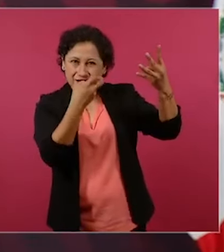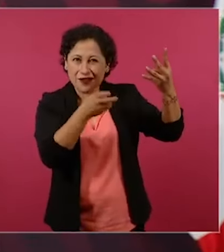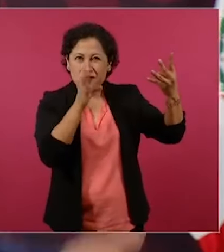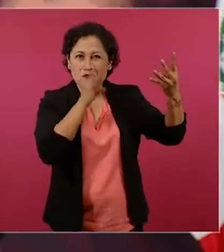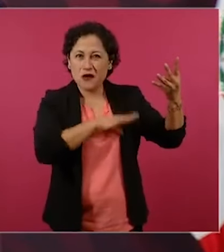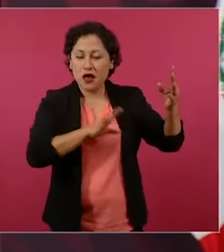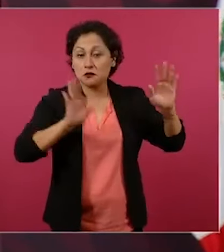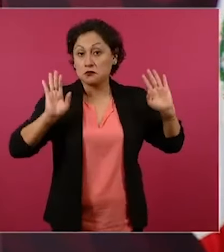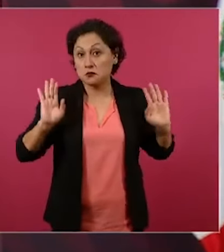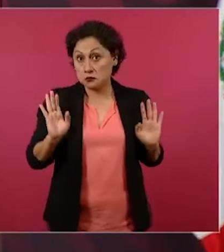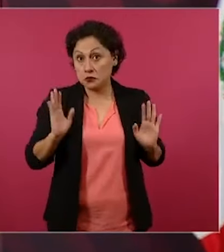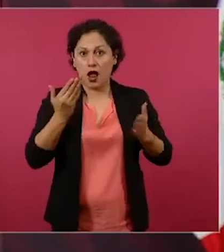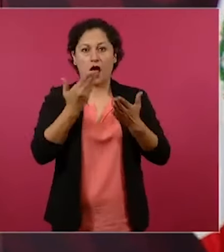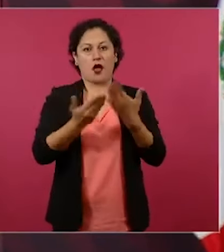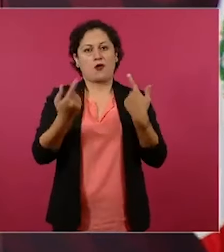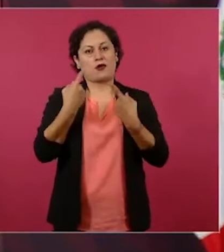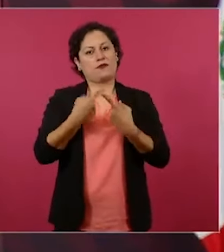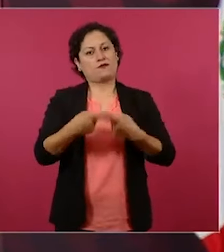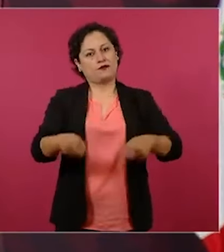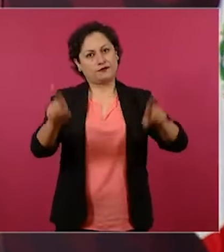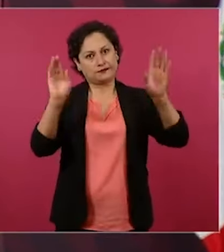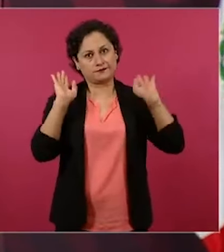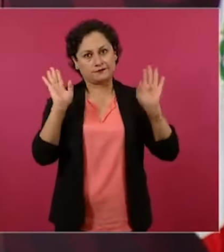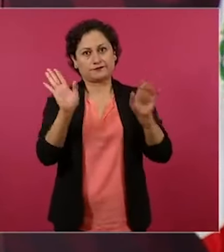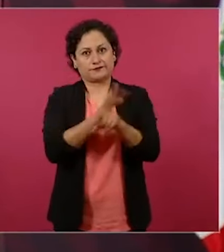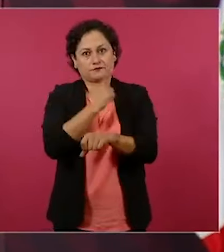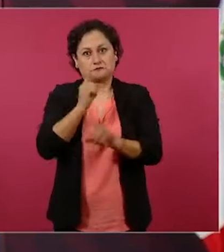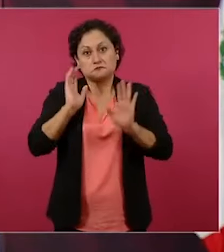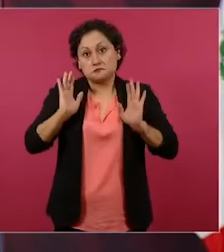sigue tu camino.